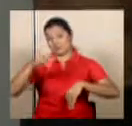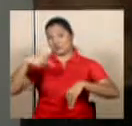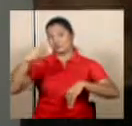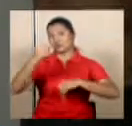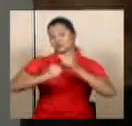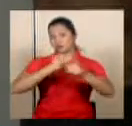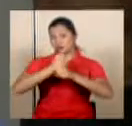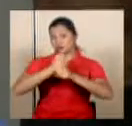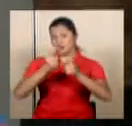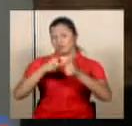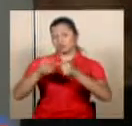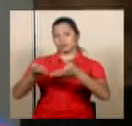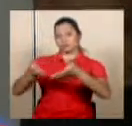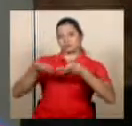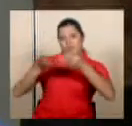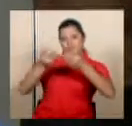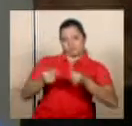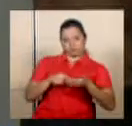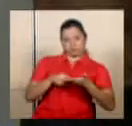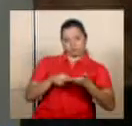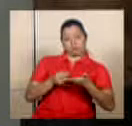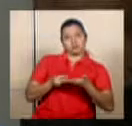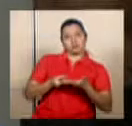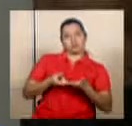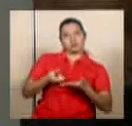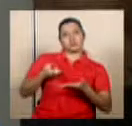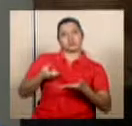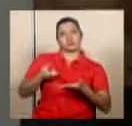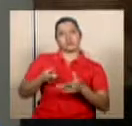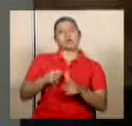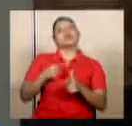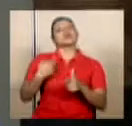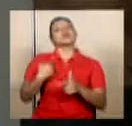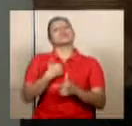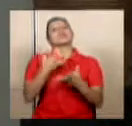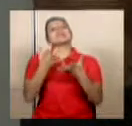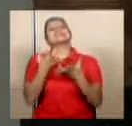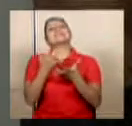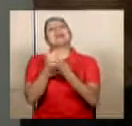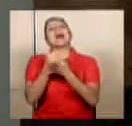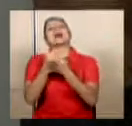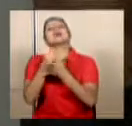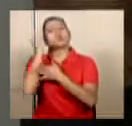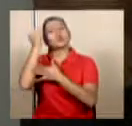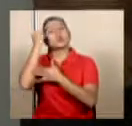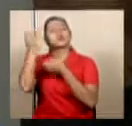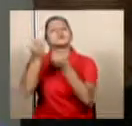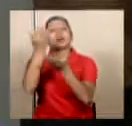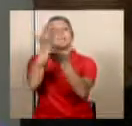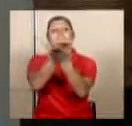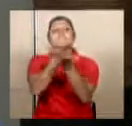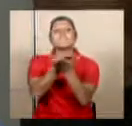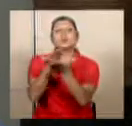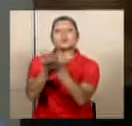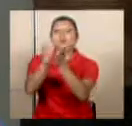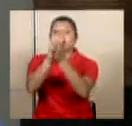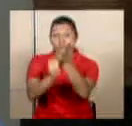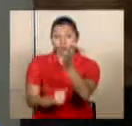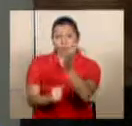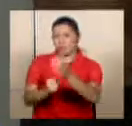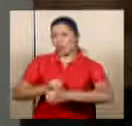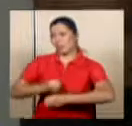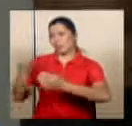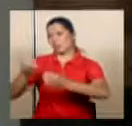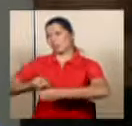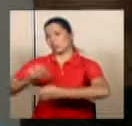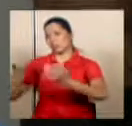cuando nos envía el presupuesto viene con un incremento fuerte quisimos ayudar al gobierno proponiendo recortes de desperdicios,